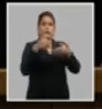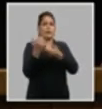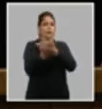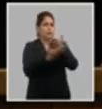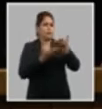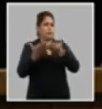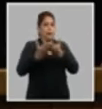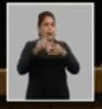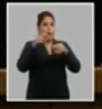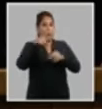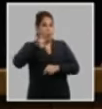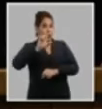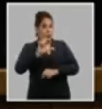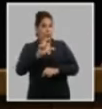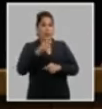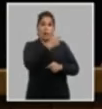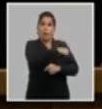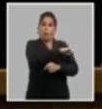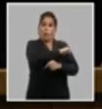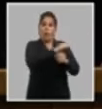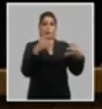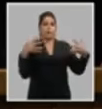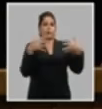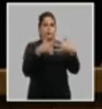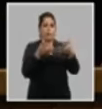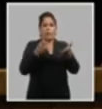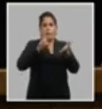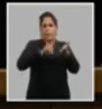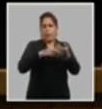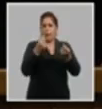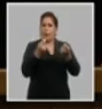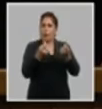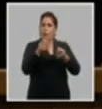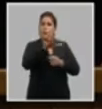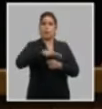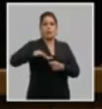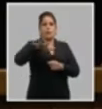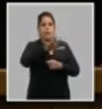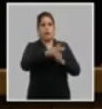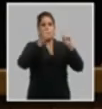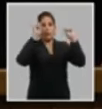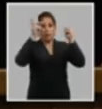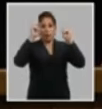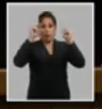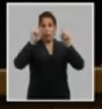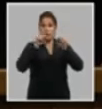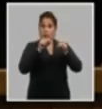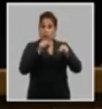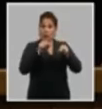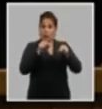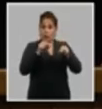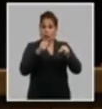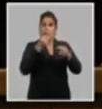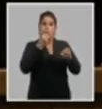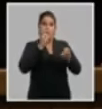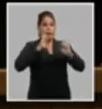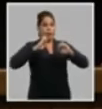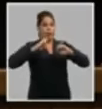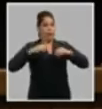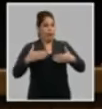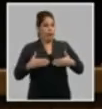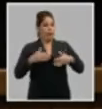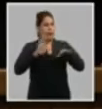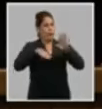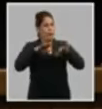cada vez más activa del sector juvenil en los procesos económicos sociales y políticos con una formación ética